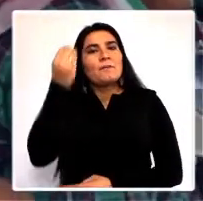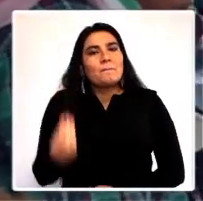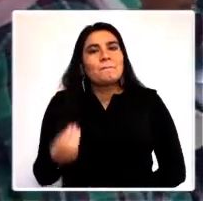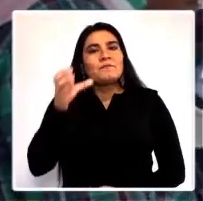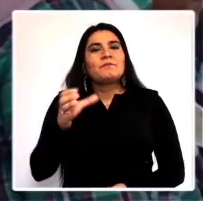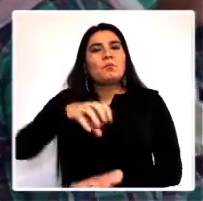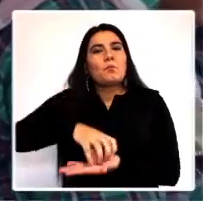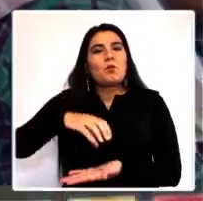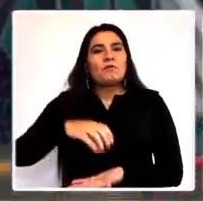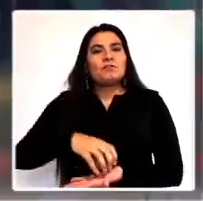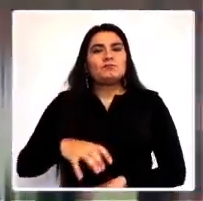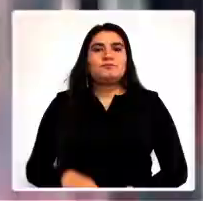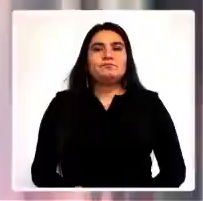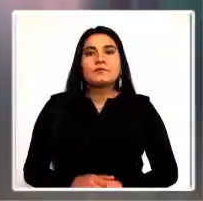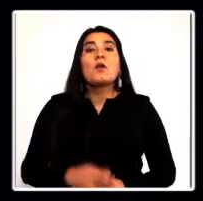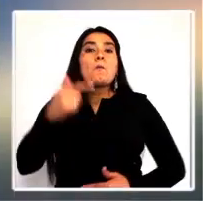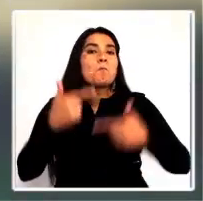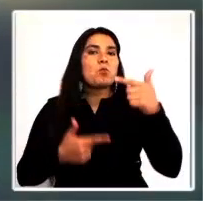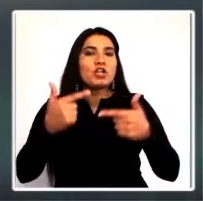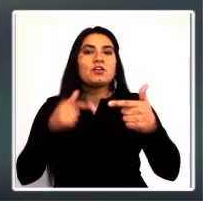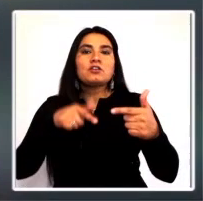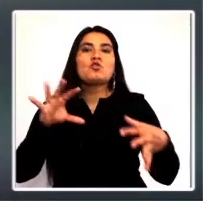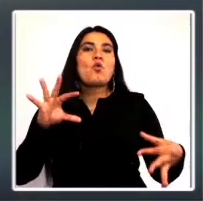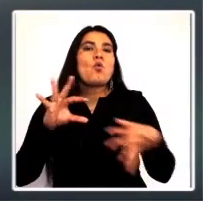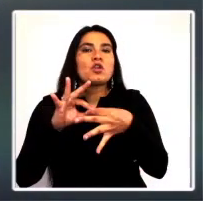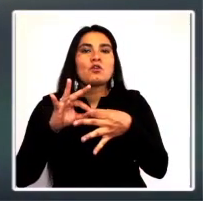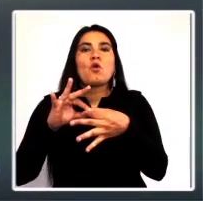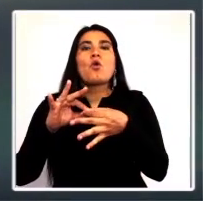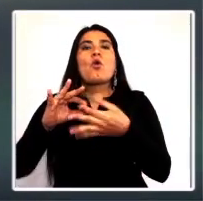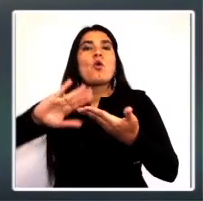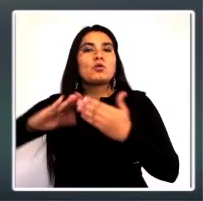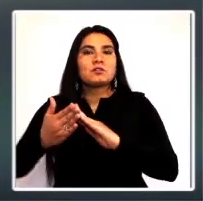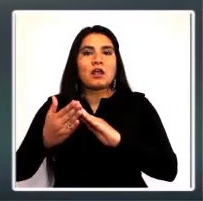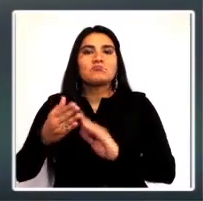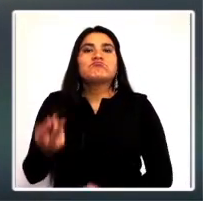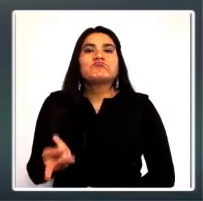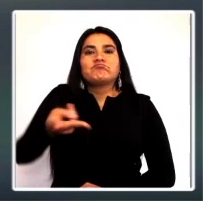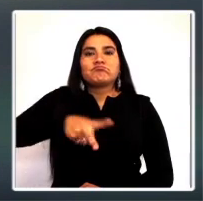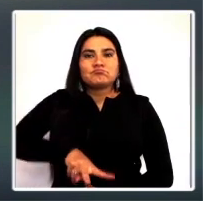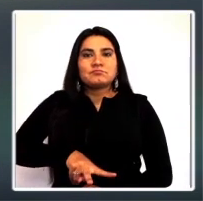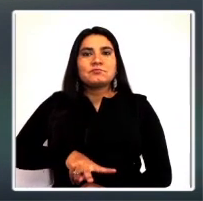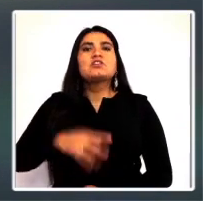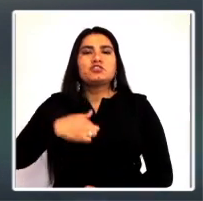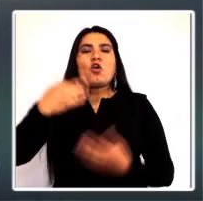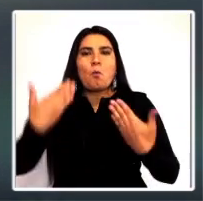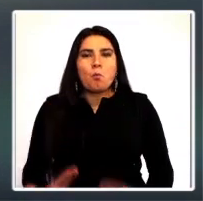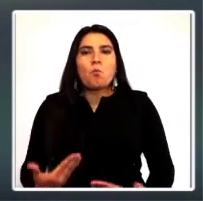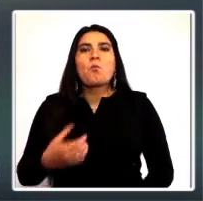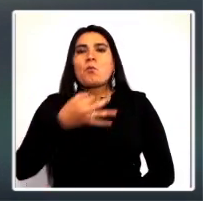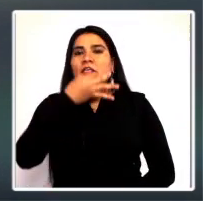bienestar de los pueblos. Y que está ligado, lo político está ligado con lo comunitario y viceversa.